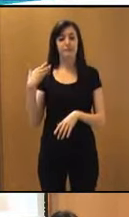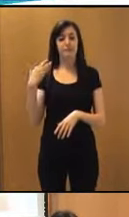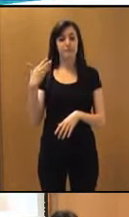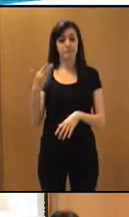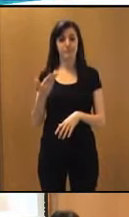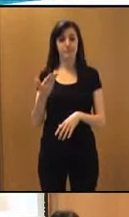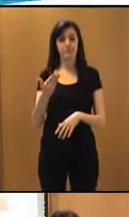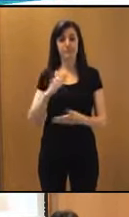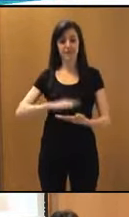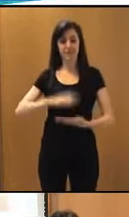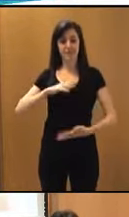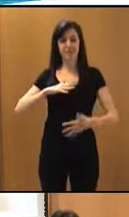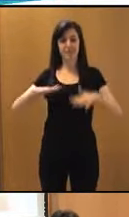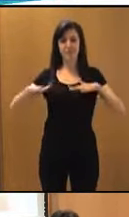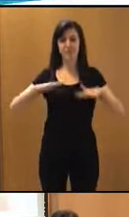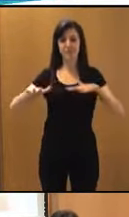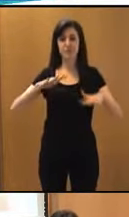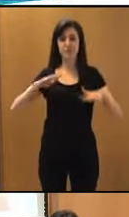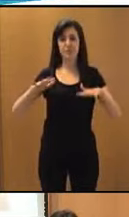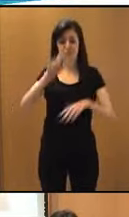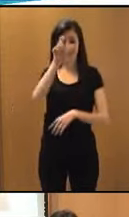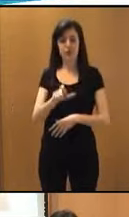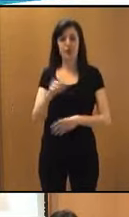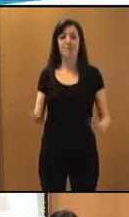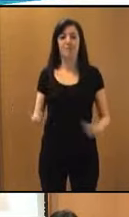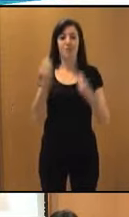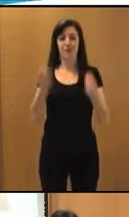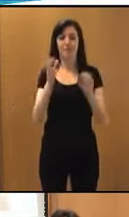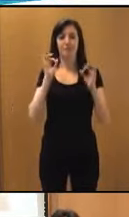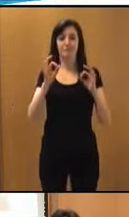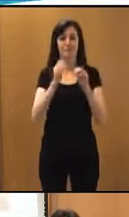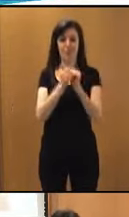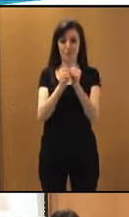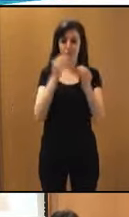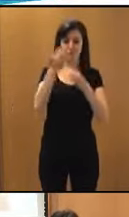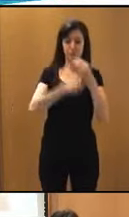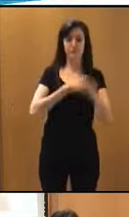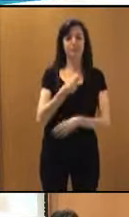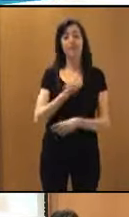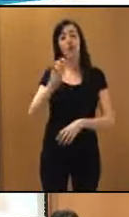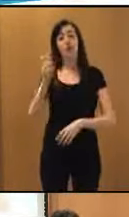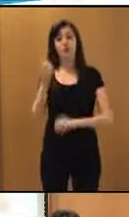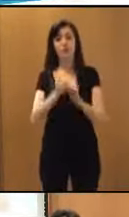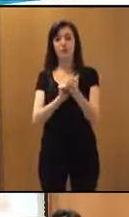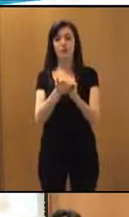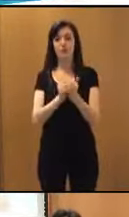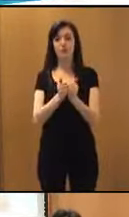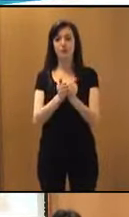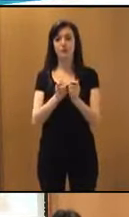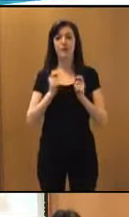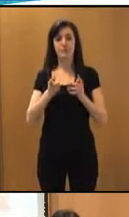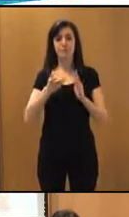capacidad de movimiento de la persona a través del uso del videojuego. Otros entrenan, como os decía antes,